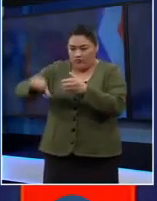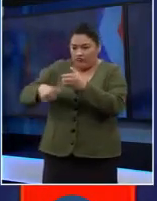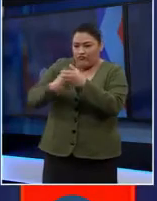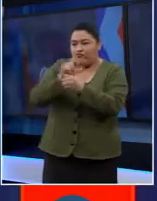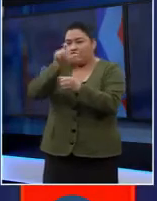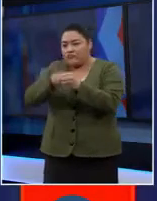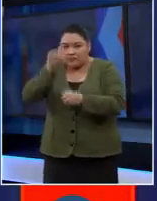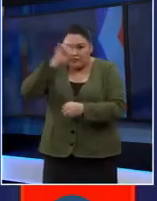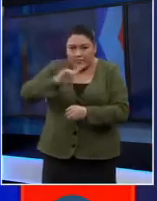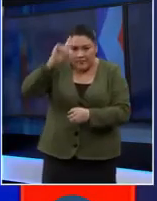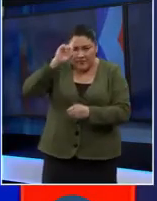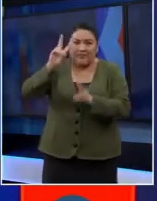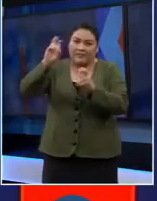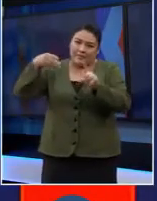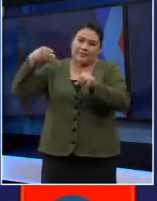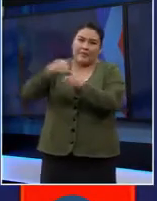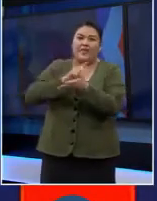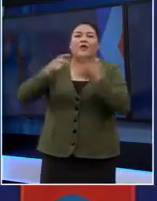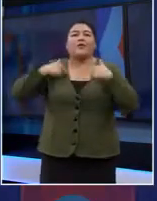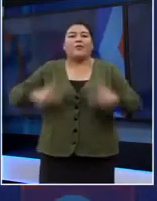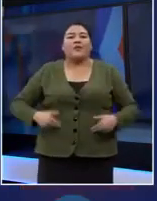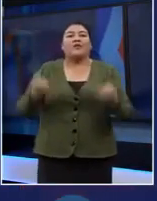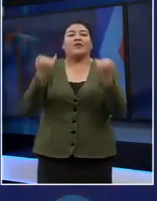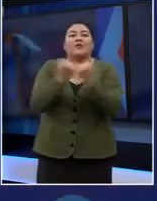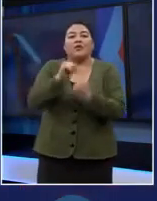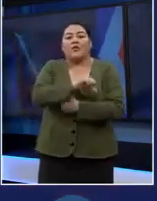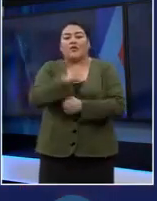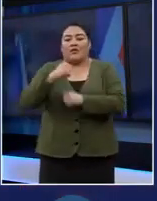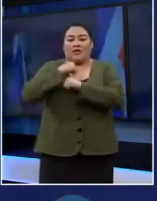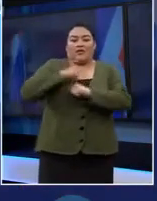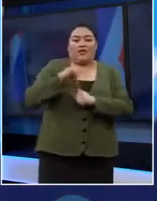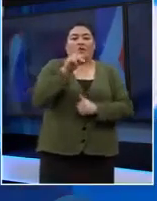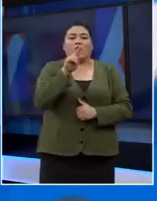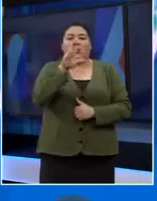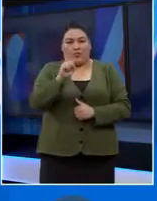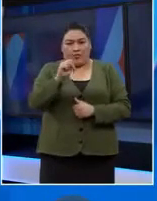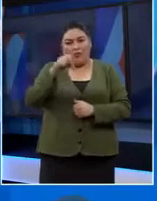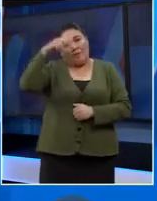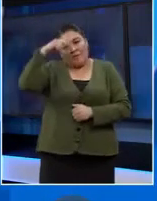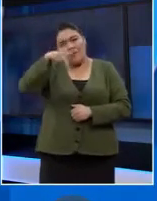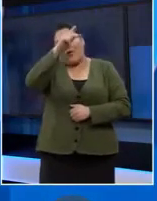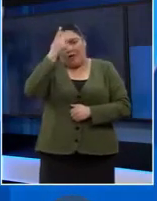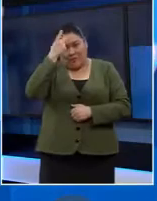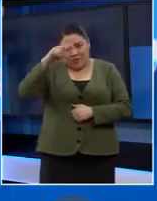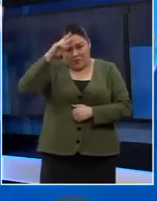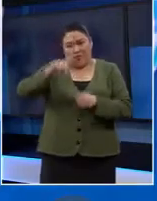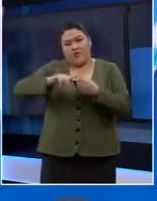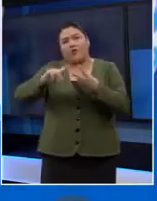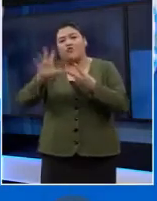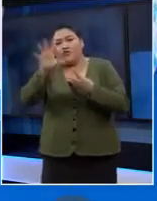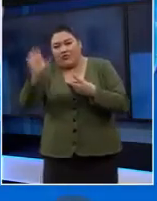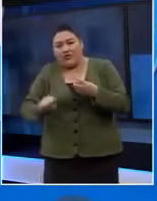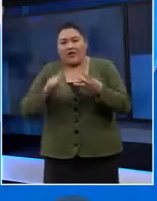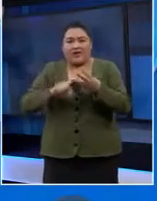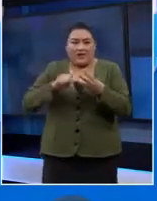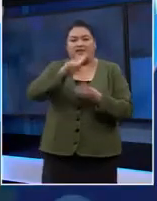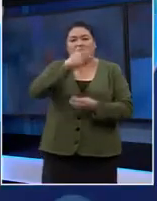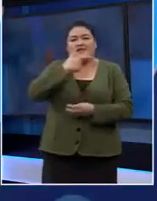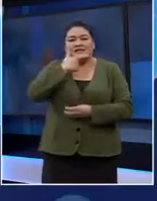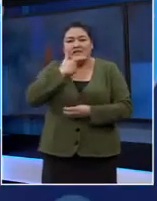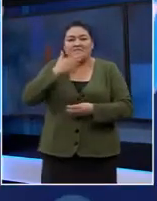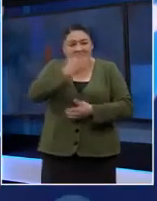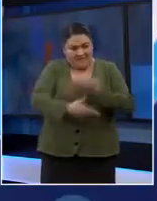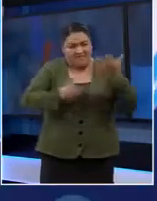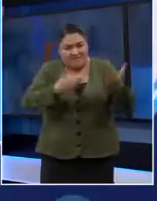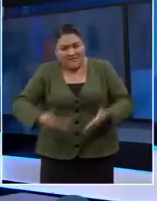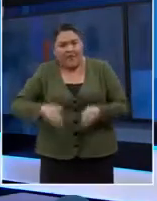la ONU, para los Derechos Humanos, y encabezó las oficinas de ProMéxico en Portugal, Sudáfrica y el Reino Unido. Alejandra, bienvenida a Foro Global.